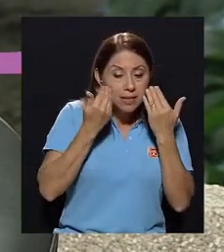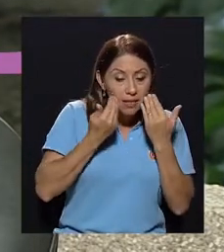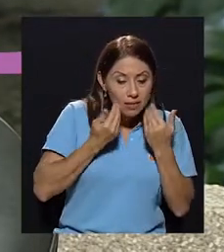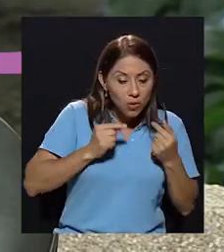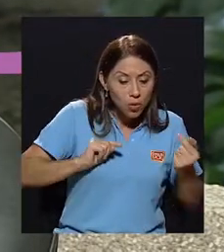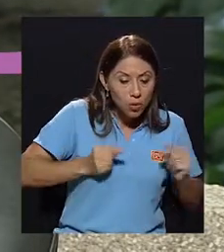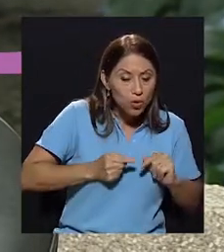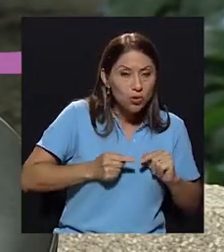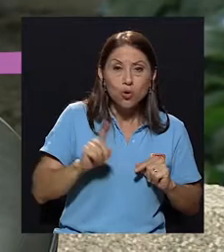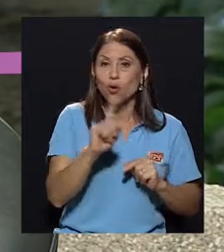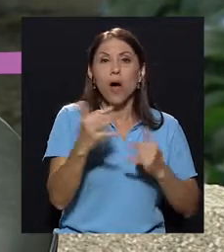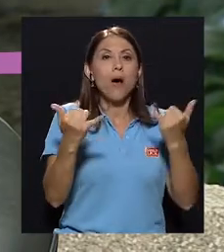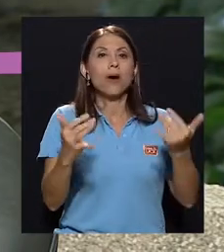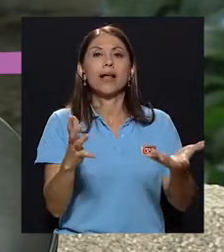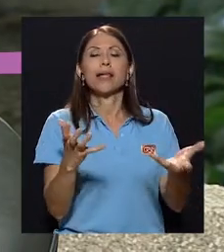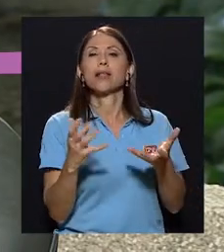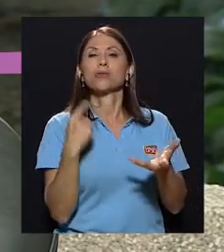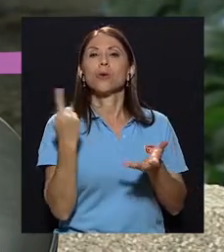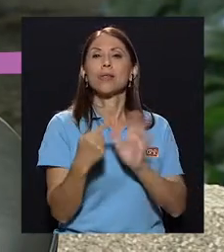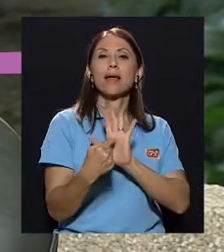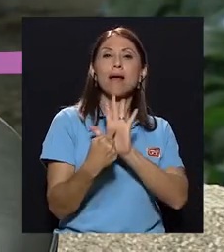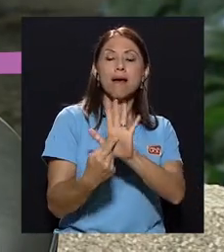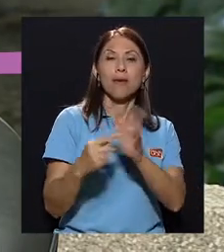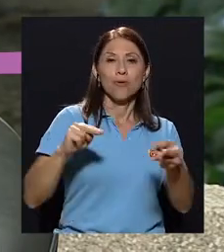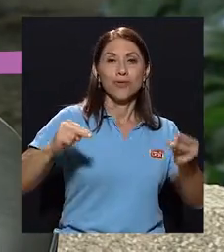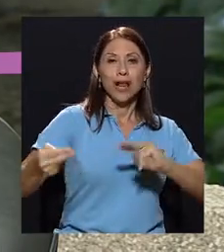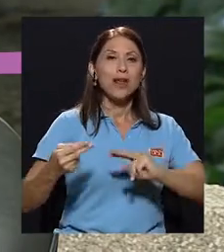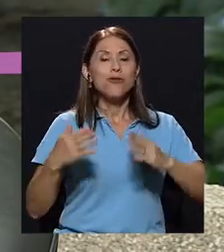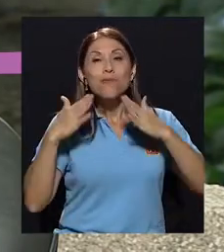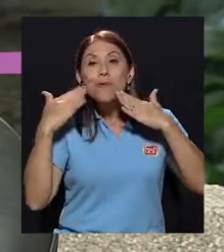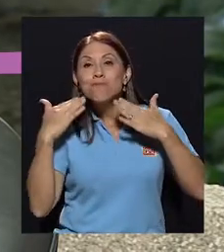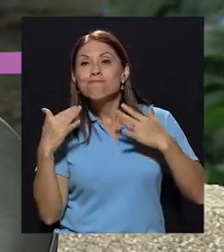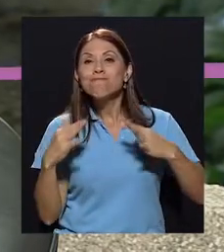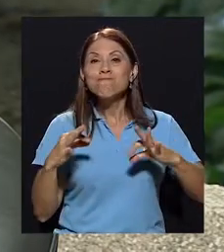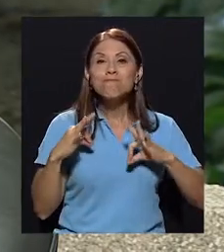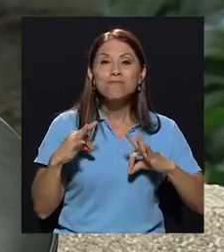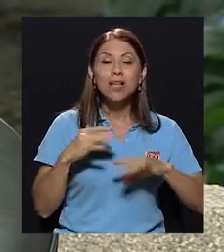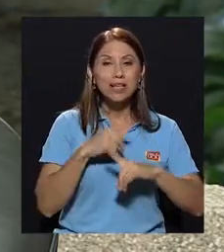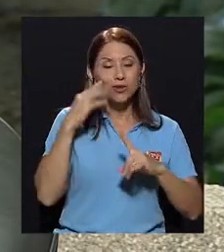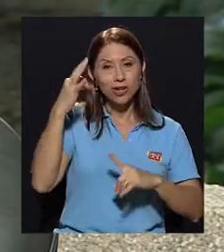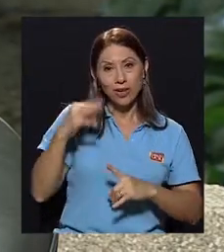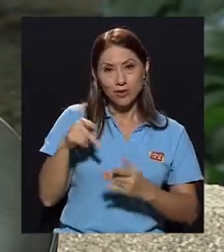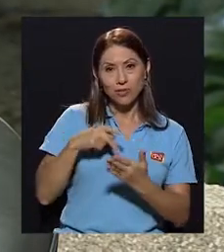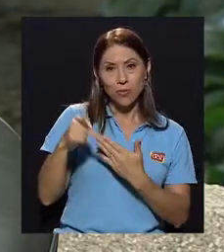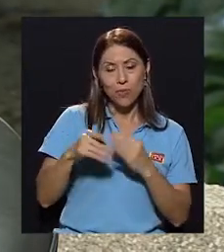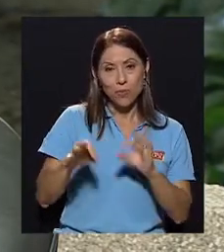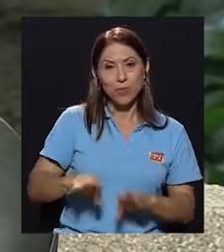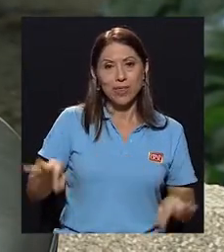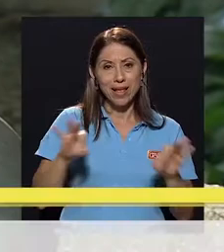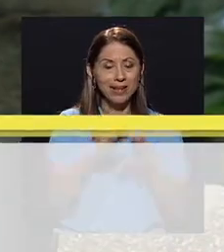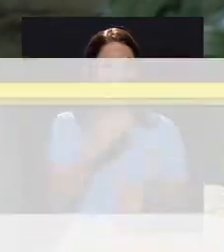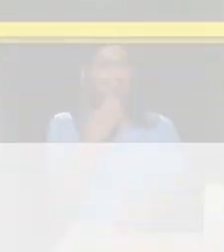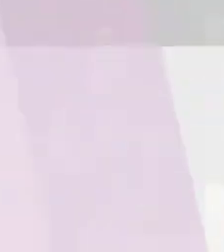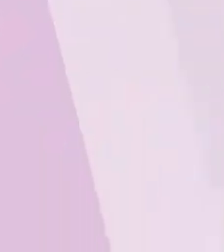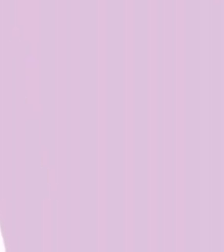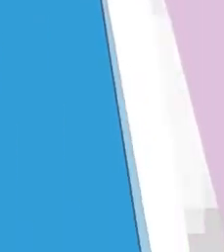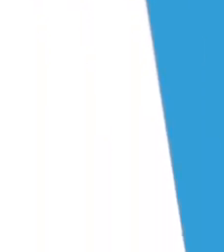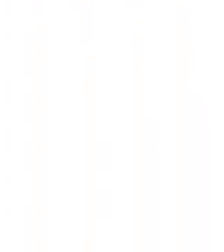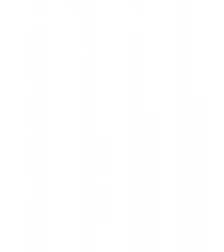todo lo contrario. Creo que posibilitar un espacio como este es vital. Muchísimas gracias.